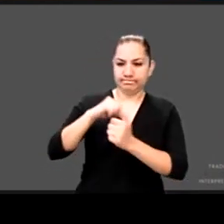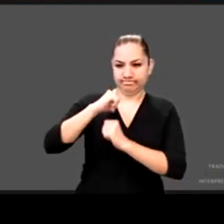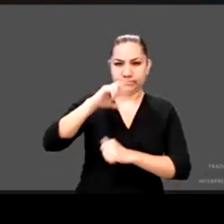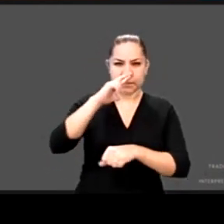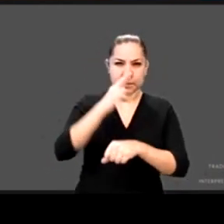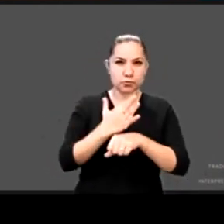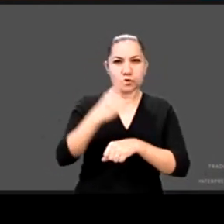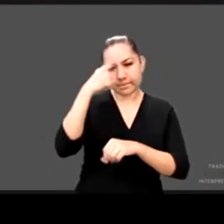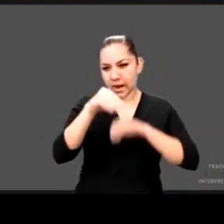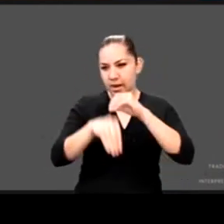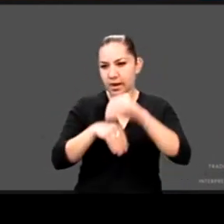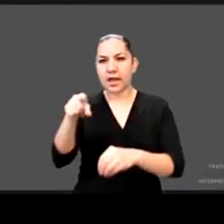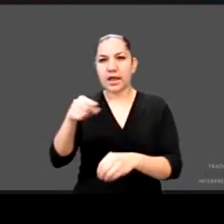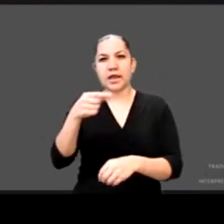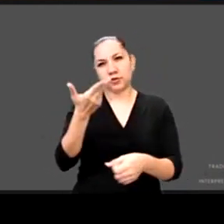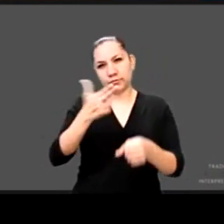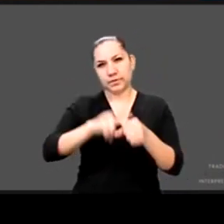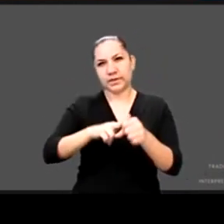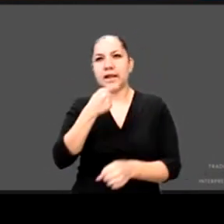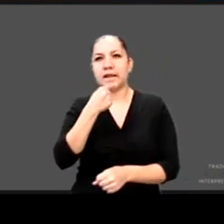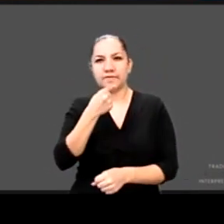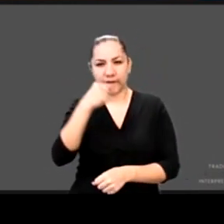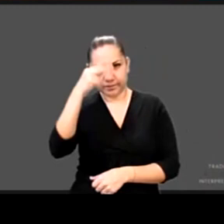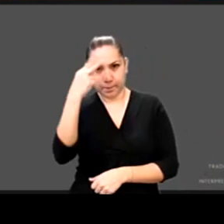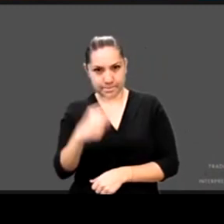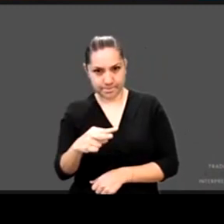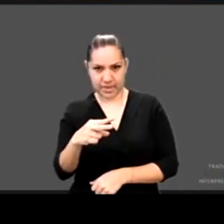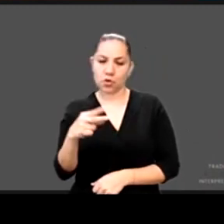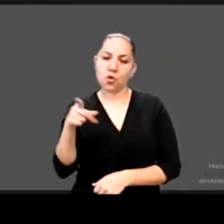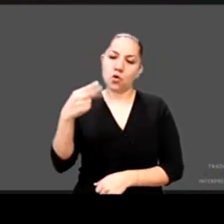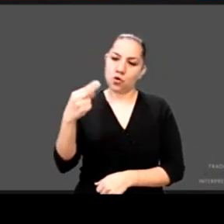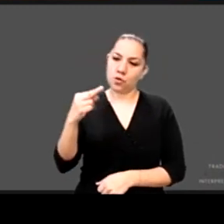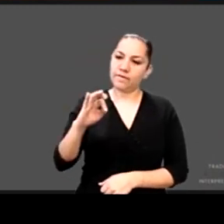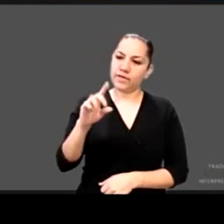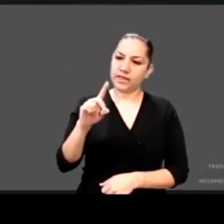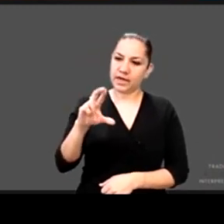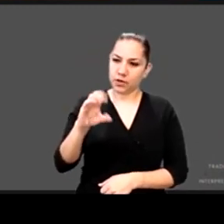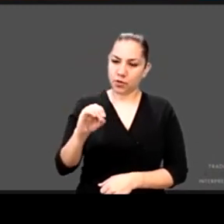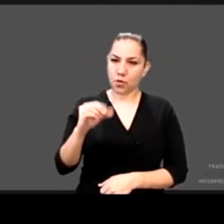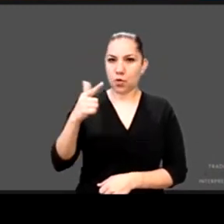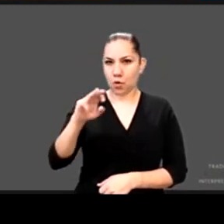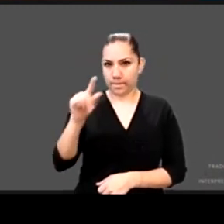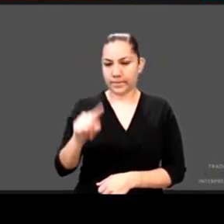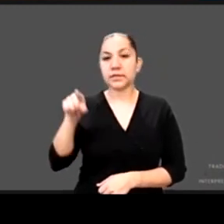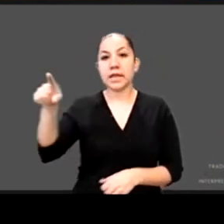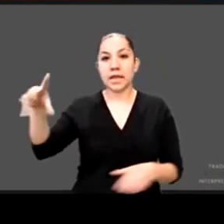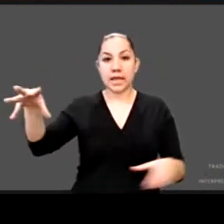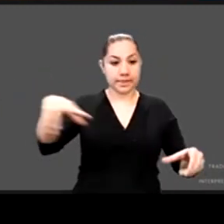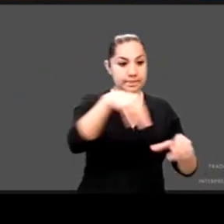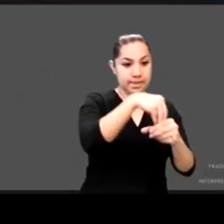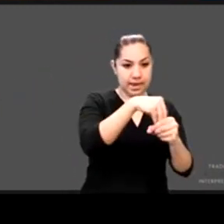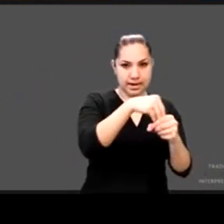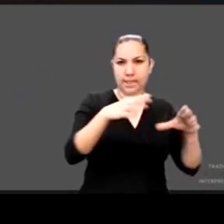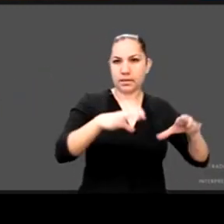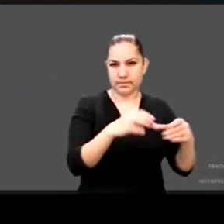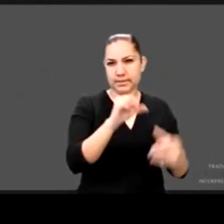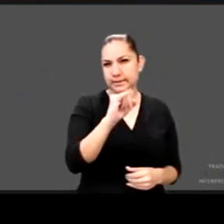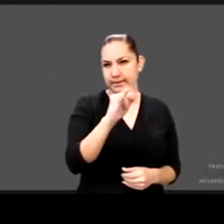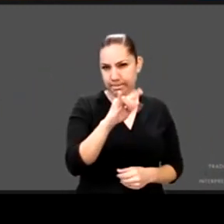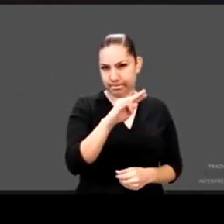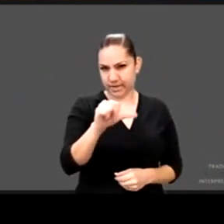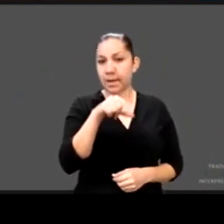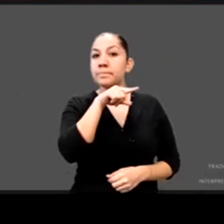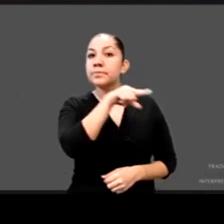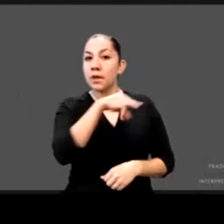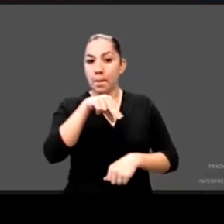Hospital Infantil de México, Federico Gómez. Integrante del Consejo Consultivo del SIPINA. Es médico cirujano,